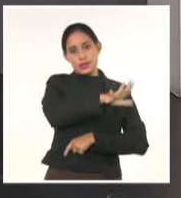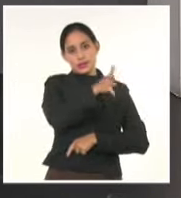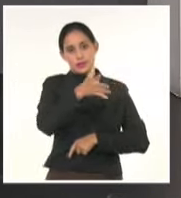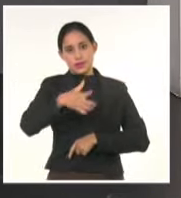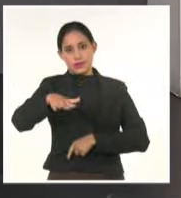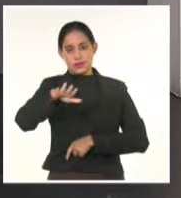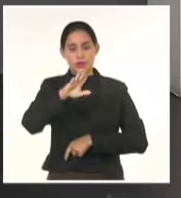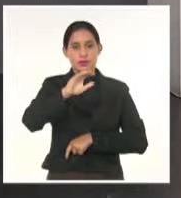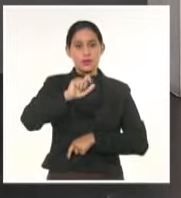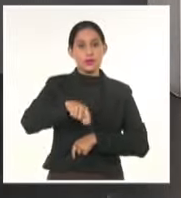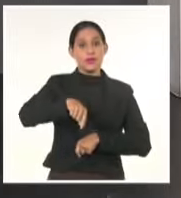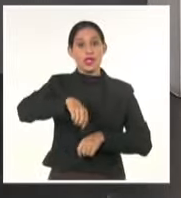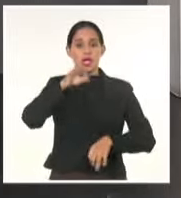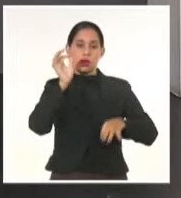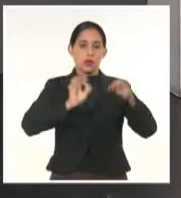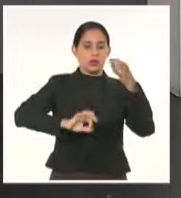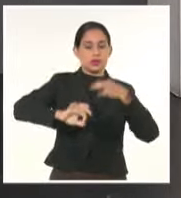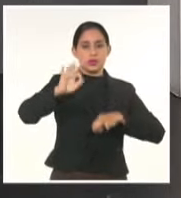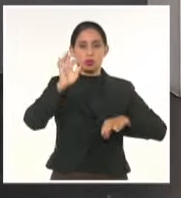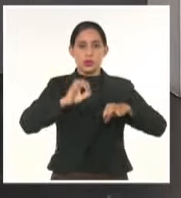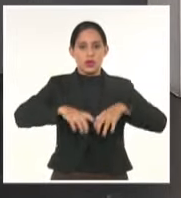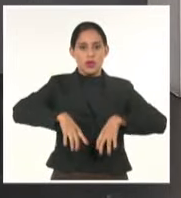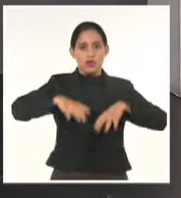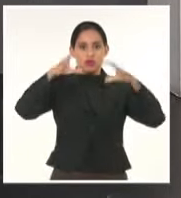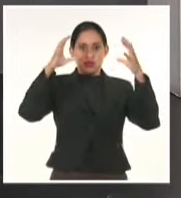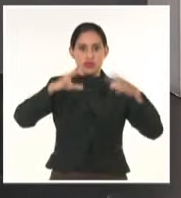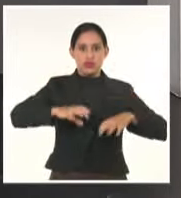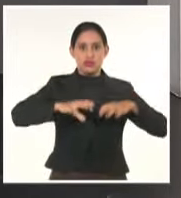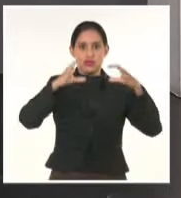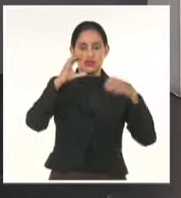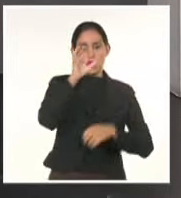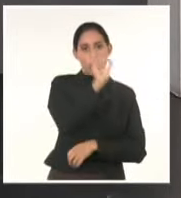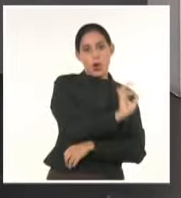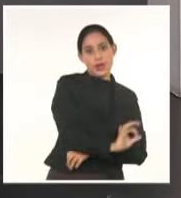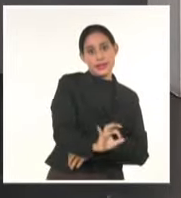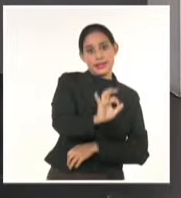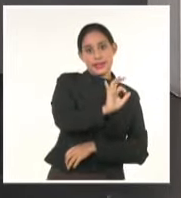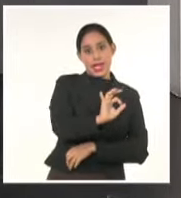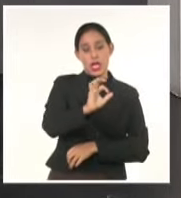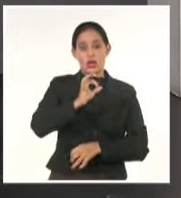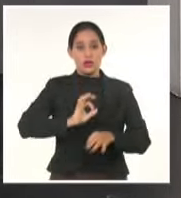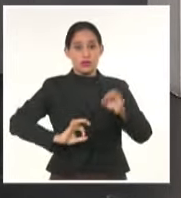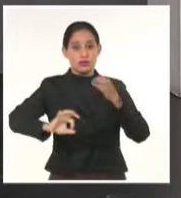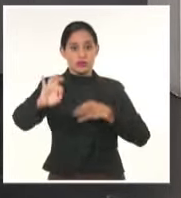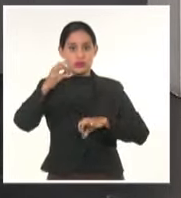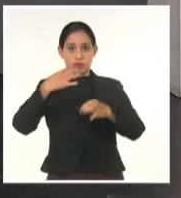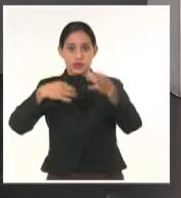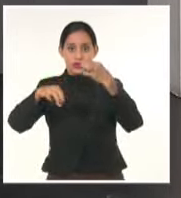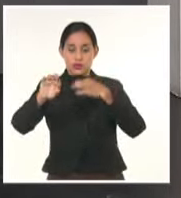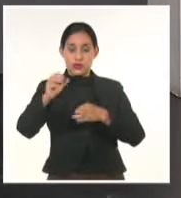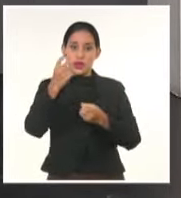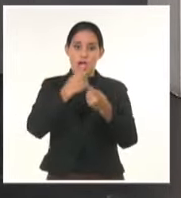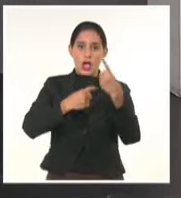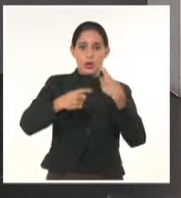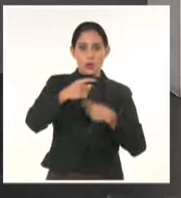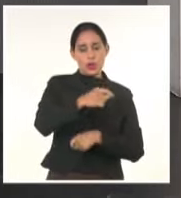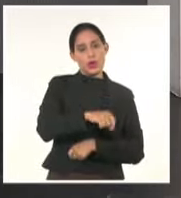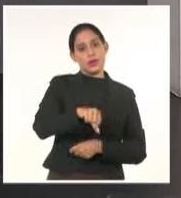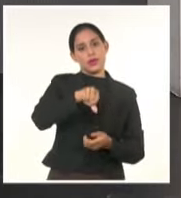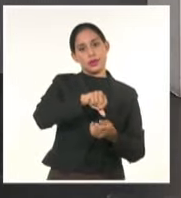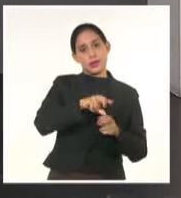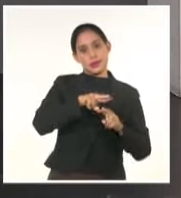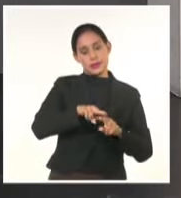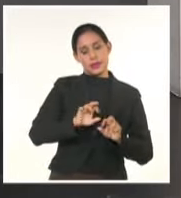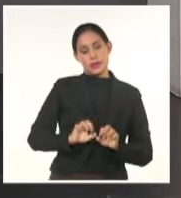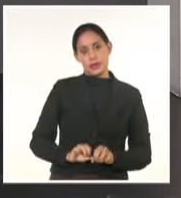y lluvias que ocurrirán en el extremo más oriental. Serán más aislados en el resto del territorio nacional. Por la